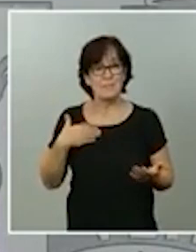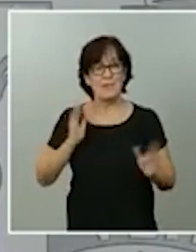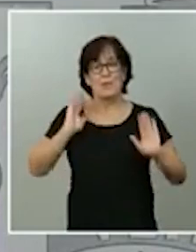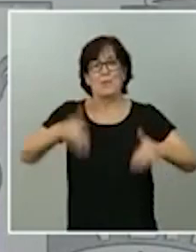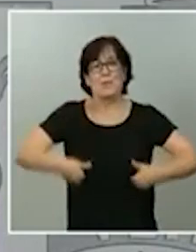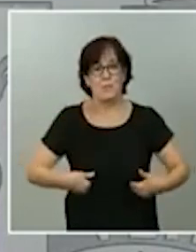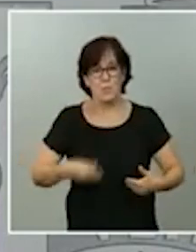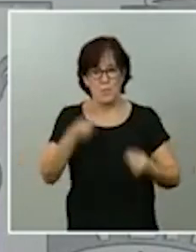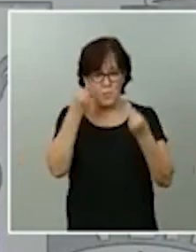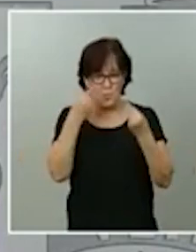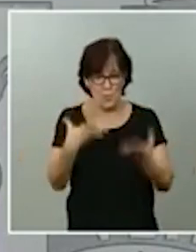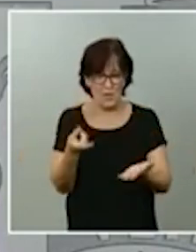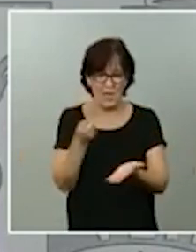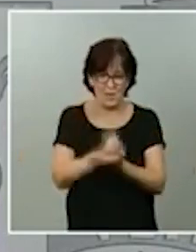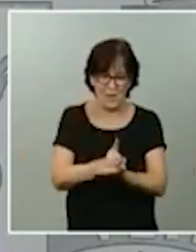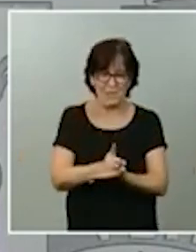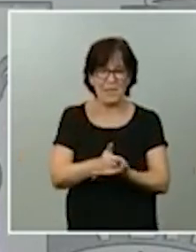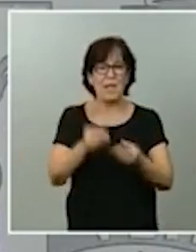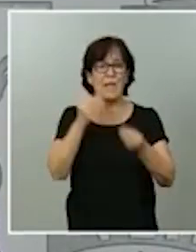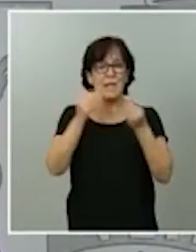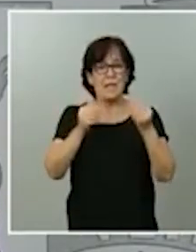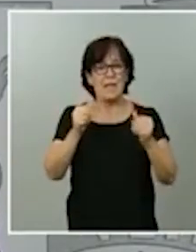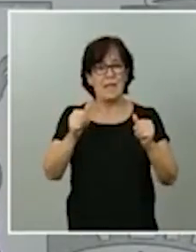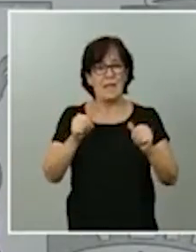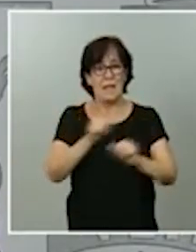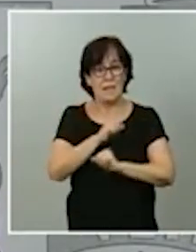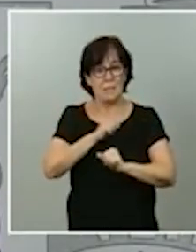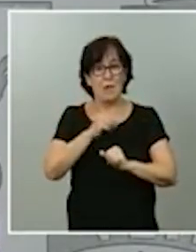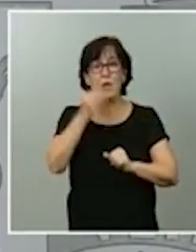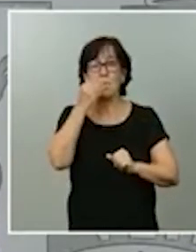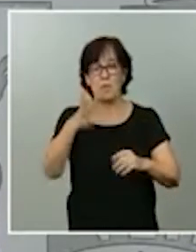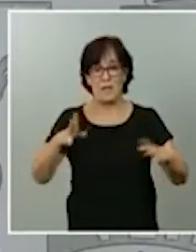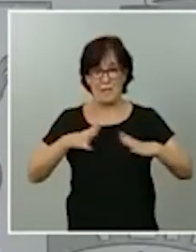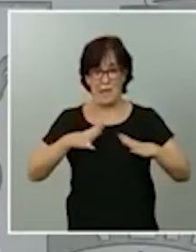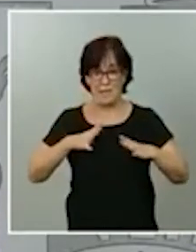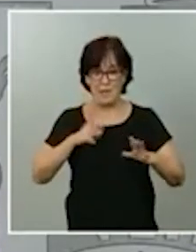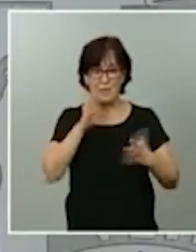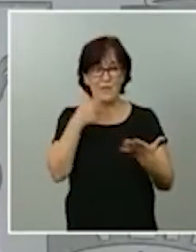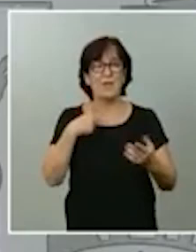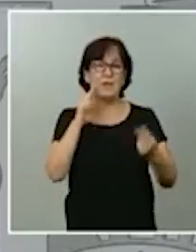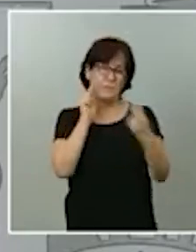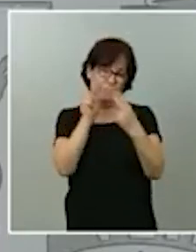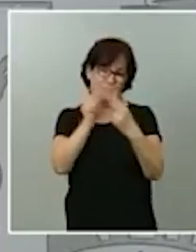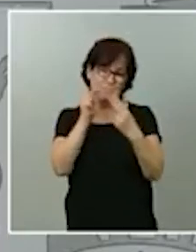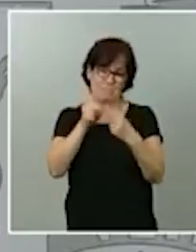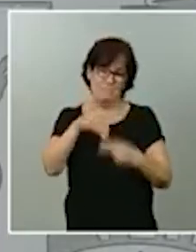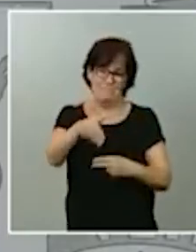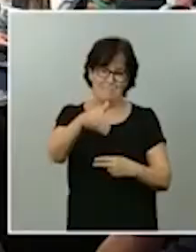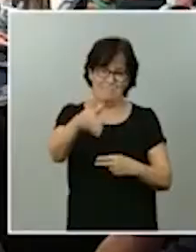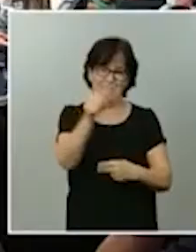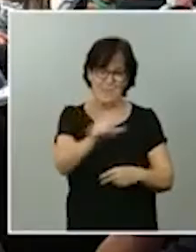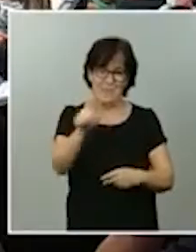espero que hayan pasado unas buenas vacaciones y nos iremos viendo en las próximas semanas gracias gracias gracias gracias gracias